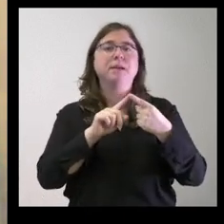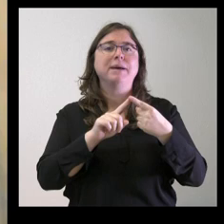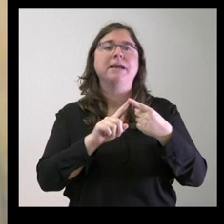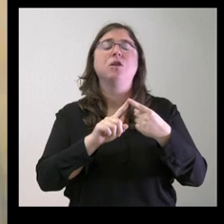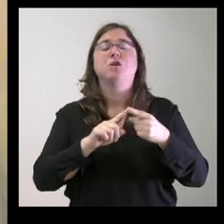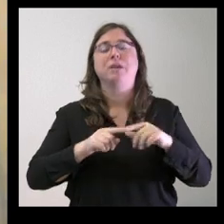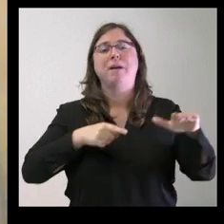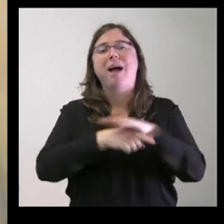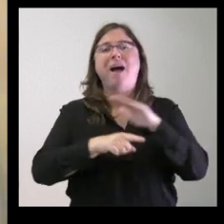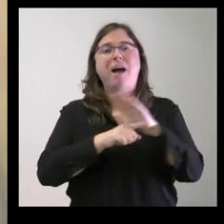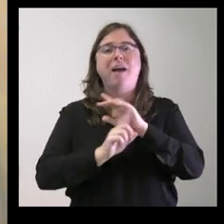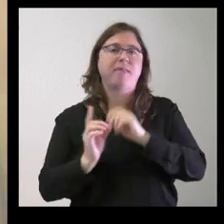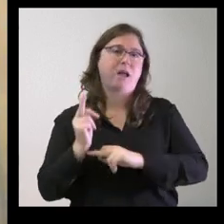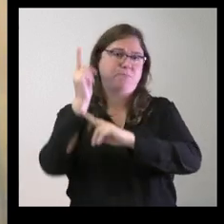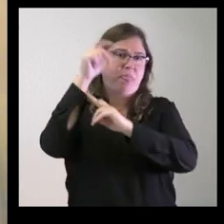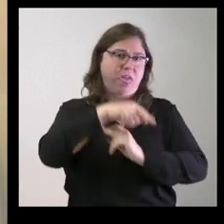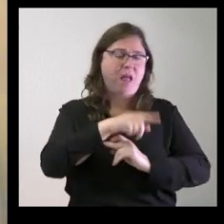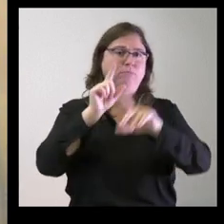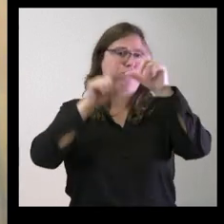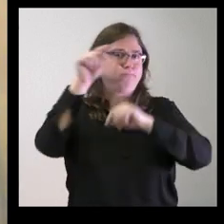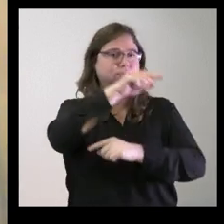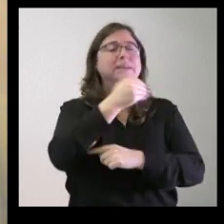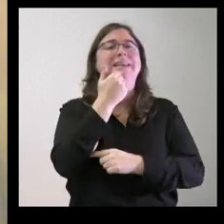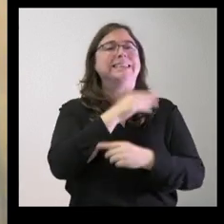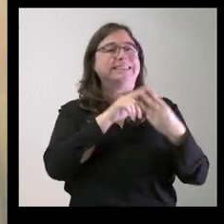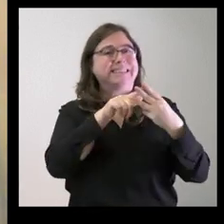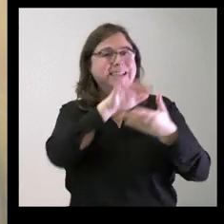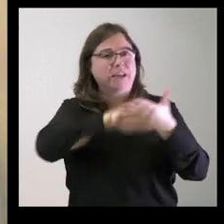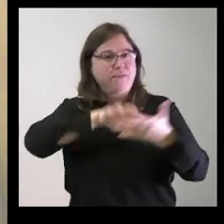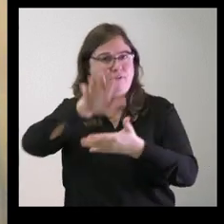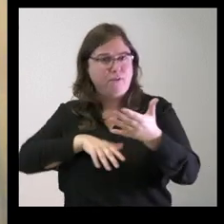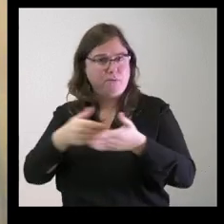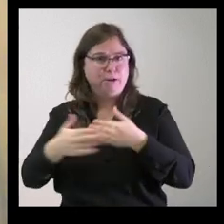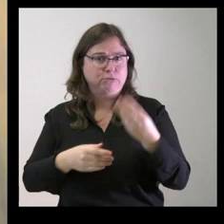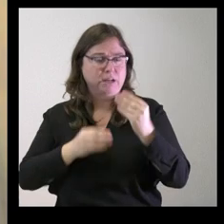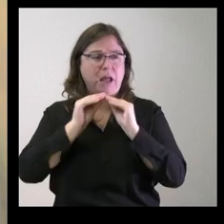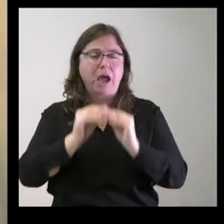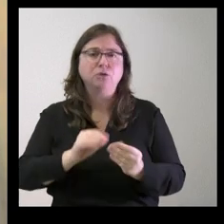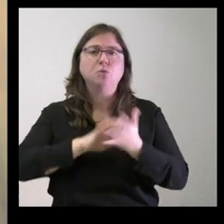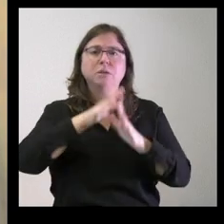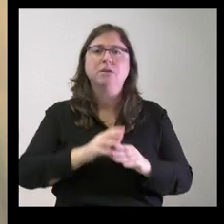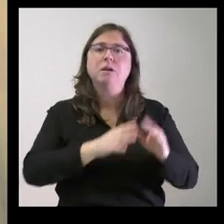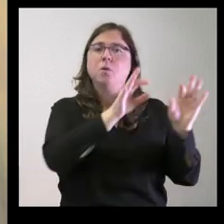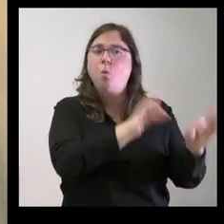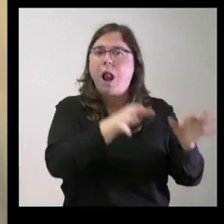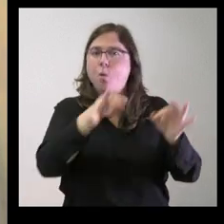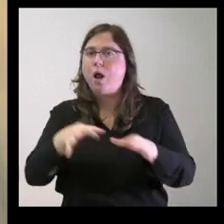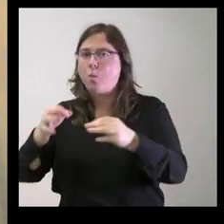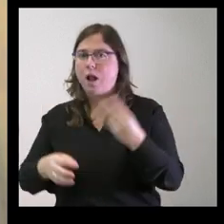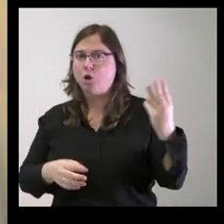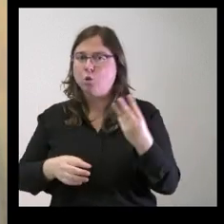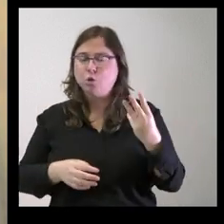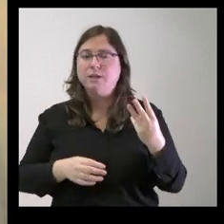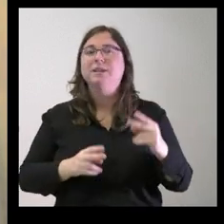espacial me gustaría saber si los tres informes que ha elaborado la Junta de Castilla y León son exactamente iguales solo se